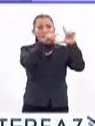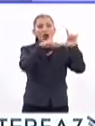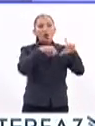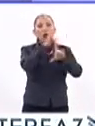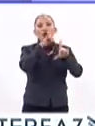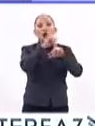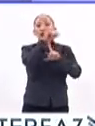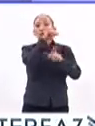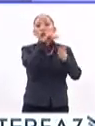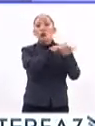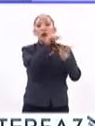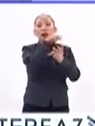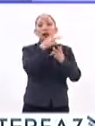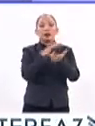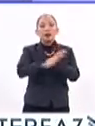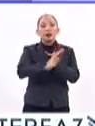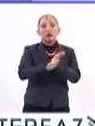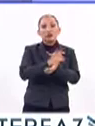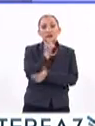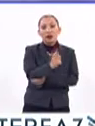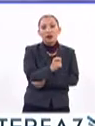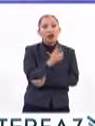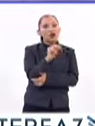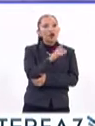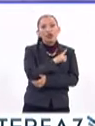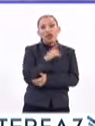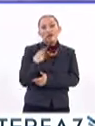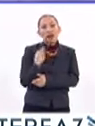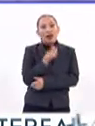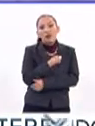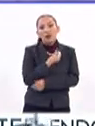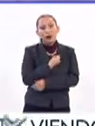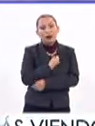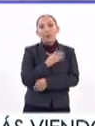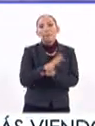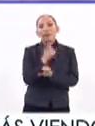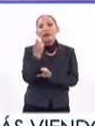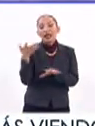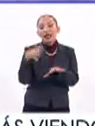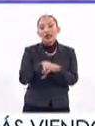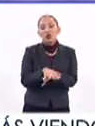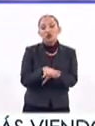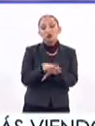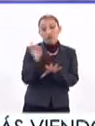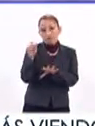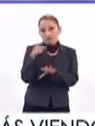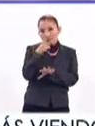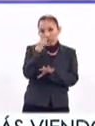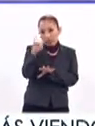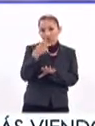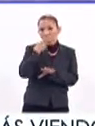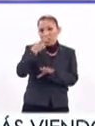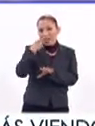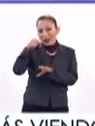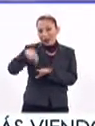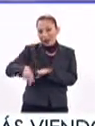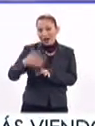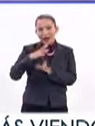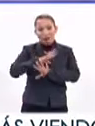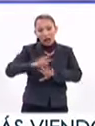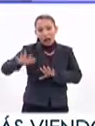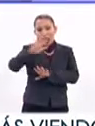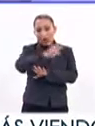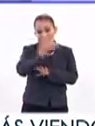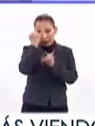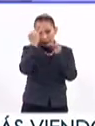de que el bullying es una forma de discriminación, que no debe de ser tolerada, puesto que la inclusión, como bien se menciona aquí, que está ya